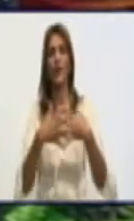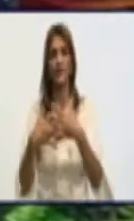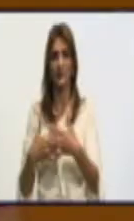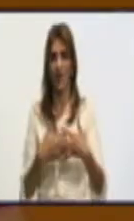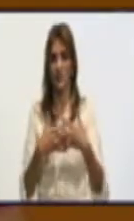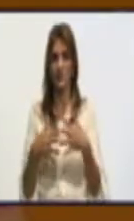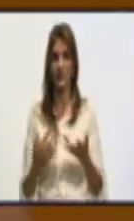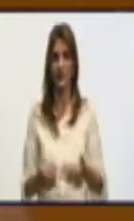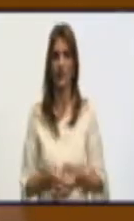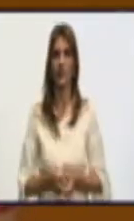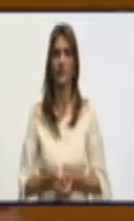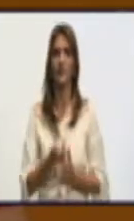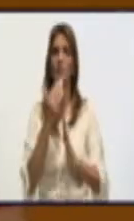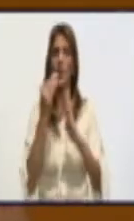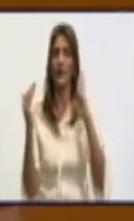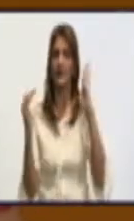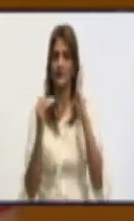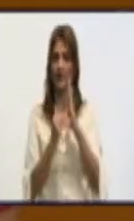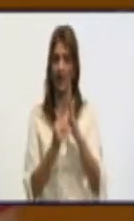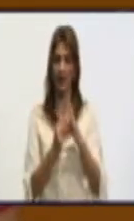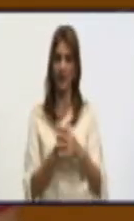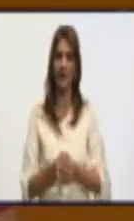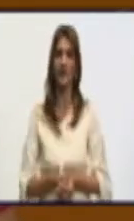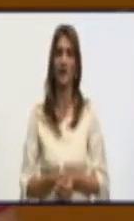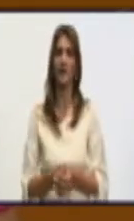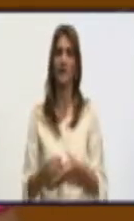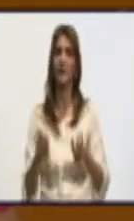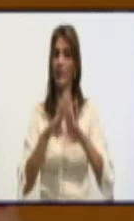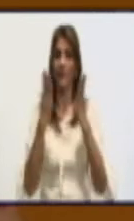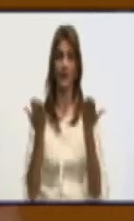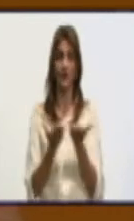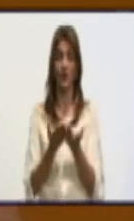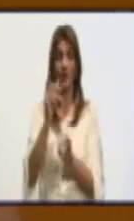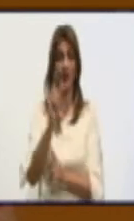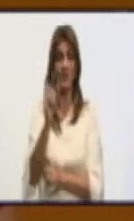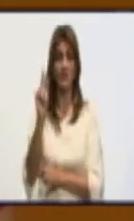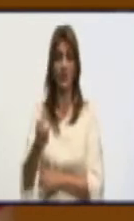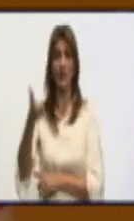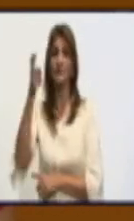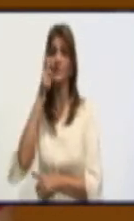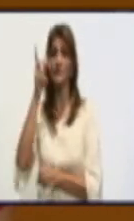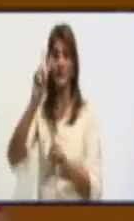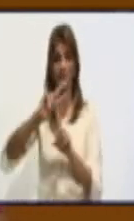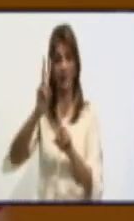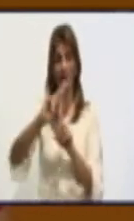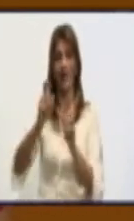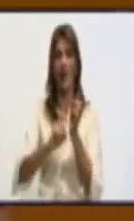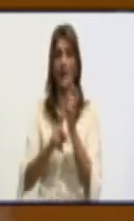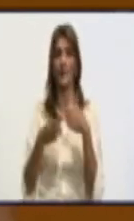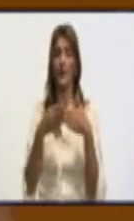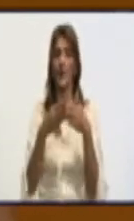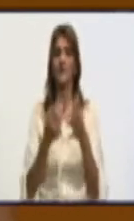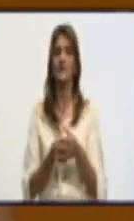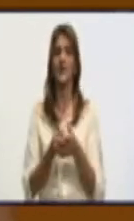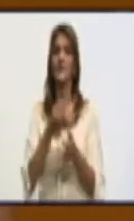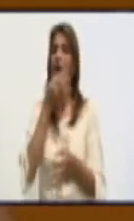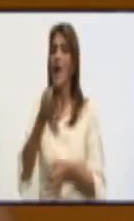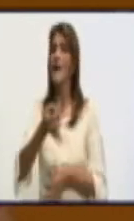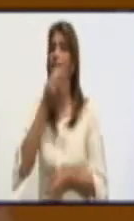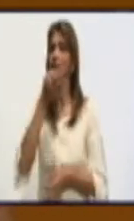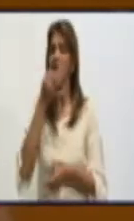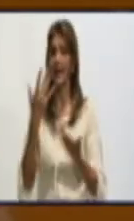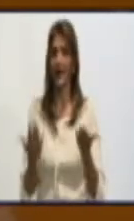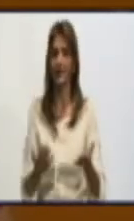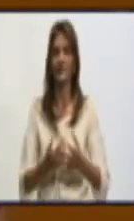buenas tardes, Joinel, para usted y para los televidentes de nuestra provincia. Hay que explicar que el Minal, en los tiempos